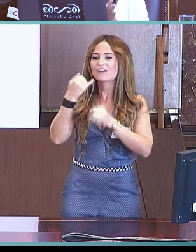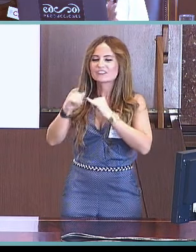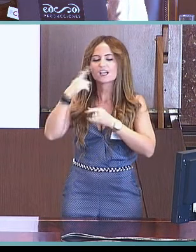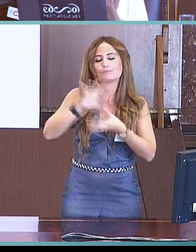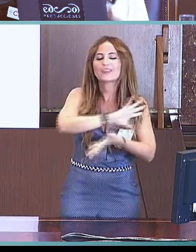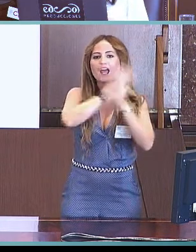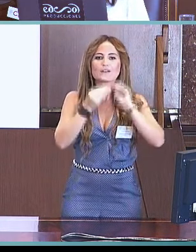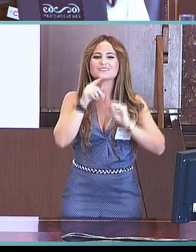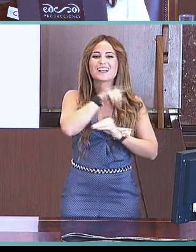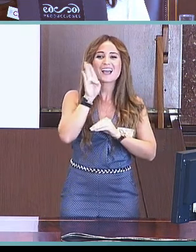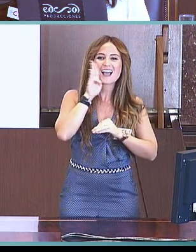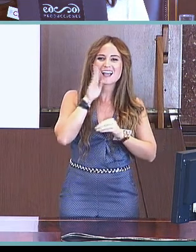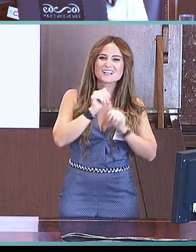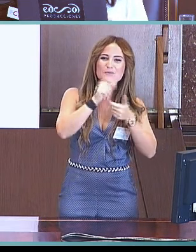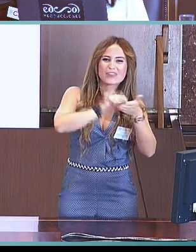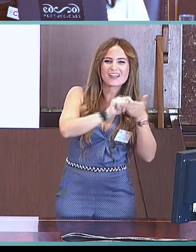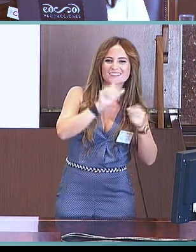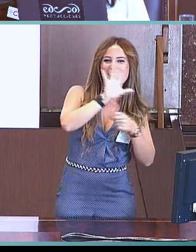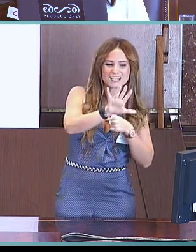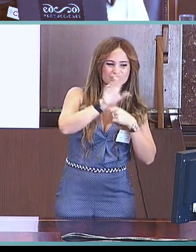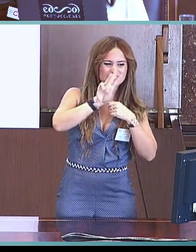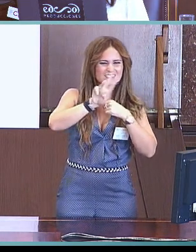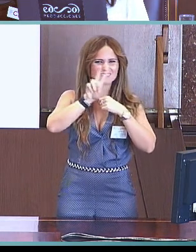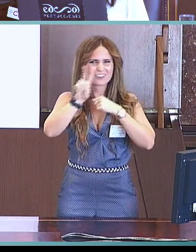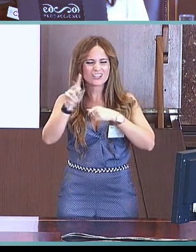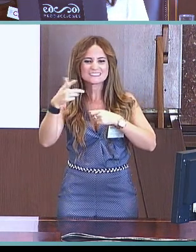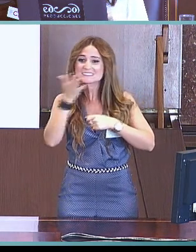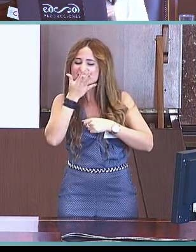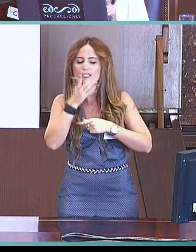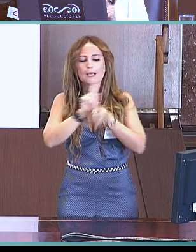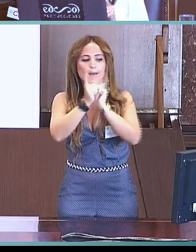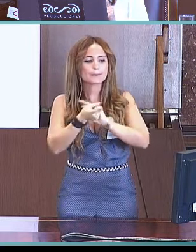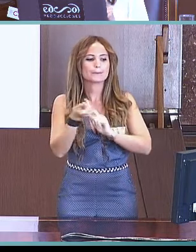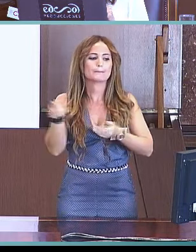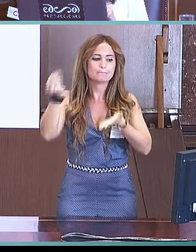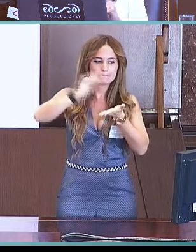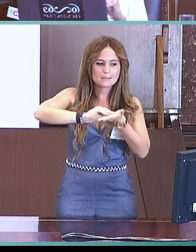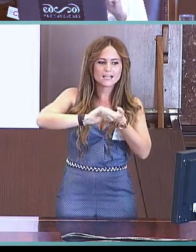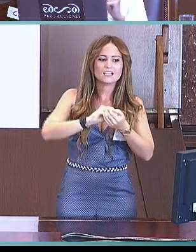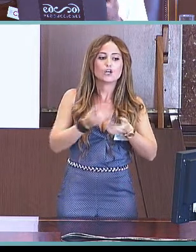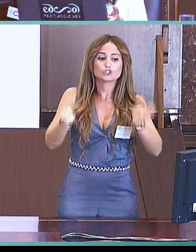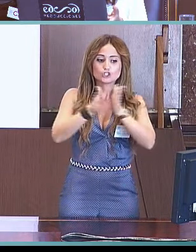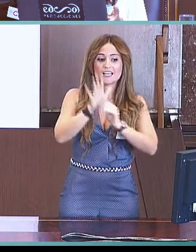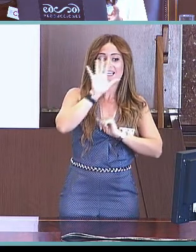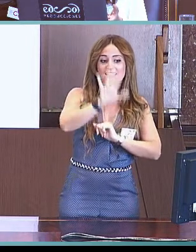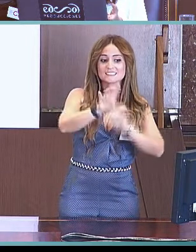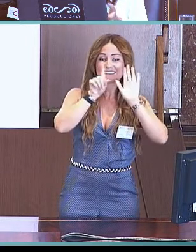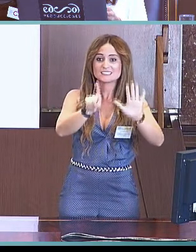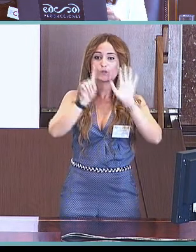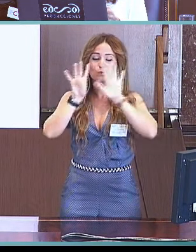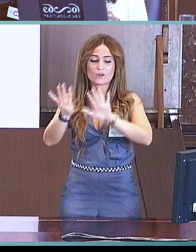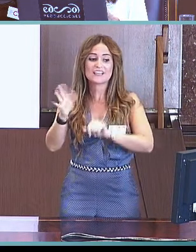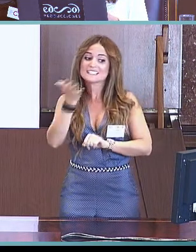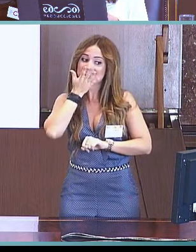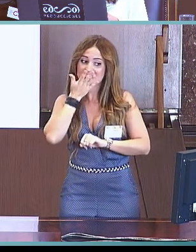de tal manera que la adaptación del CDI que hemos aplicado en este estudio está compuesta por veintisiete frases de comprensión